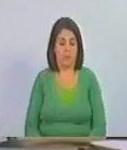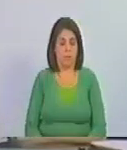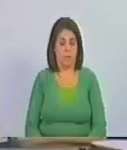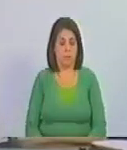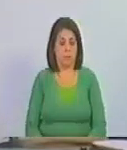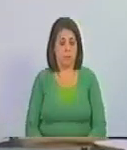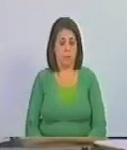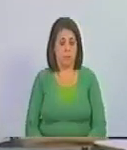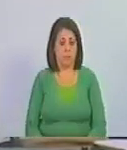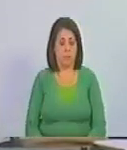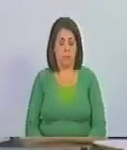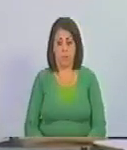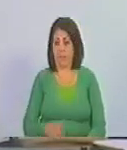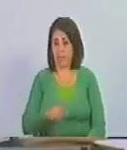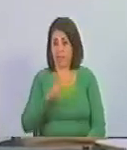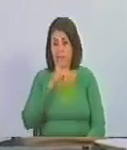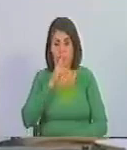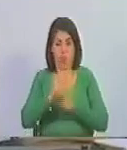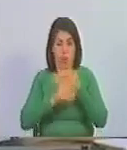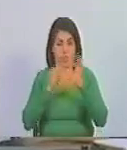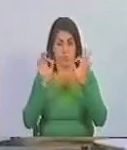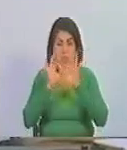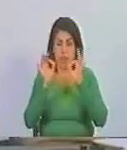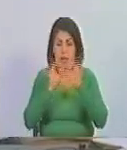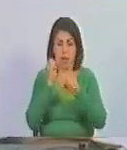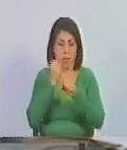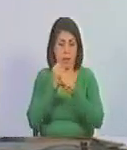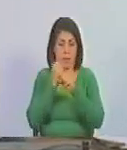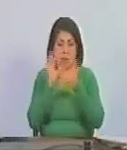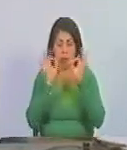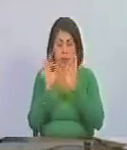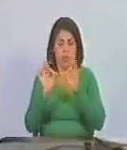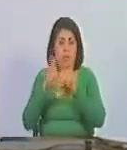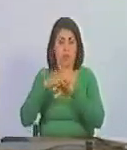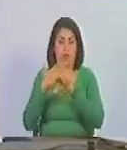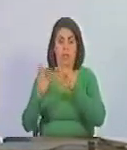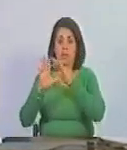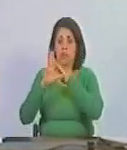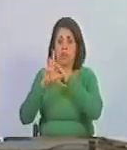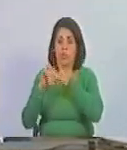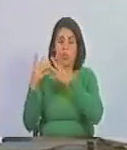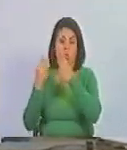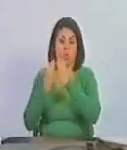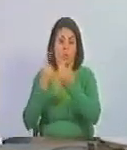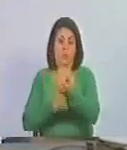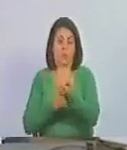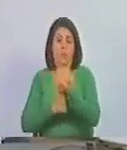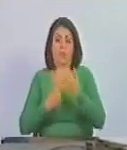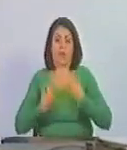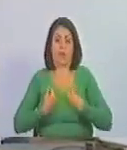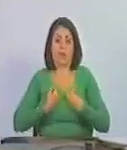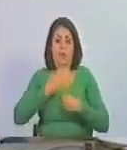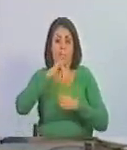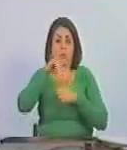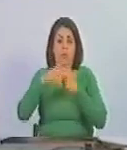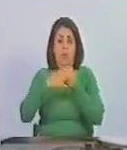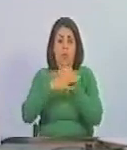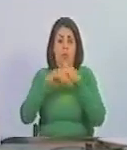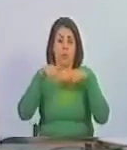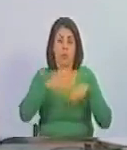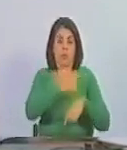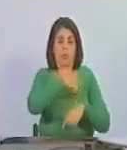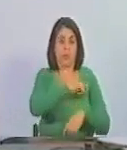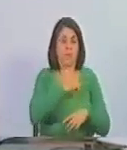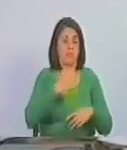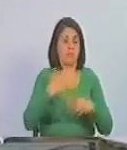si es un rolo de vago de lo que se robó con su hermano de que vive el papá de Juan Guaidó en España